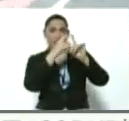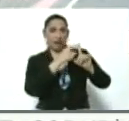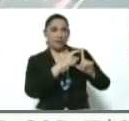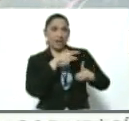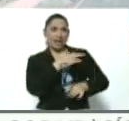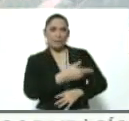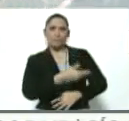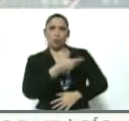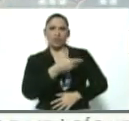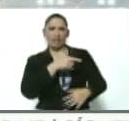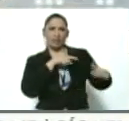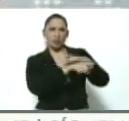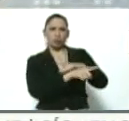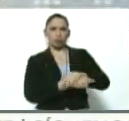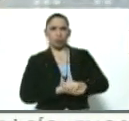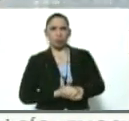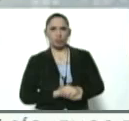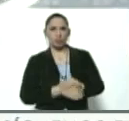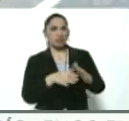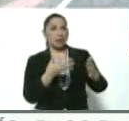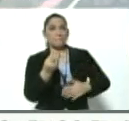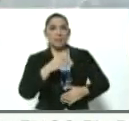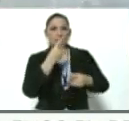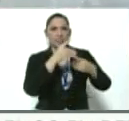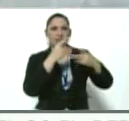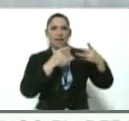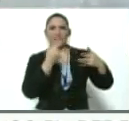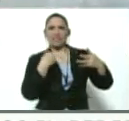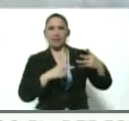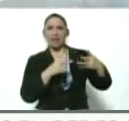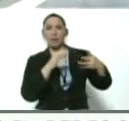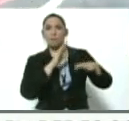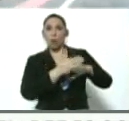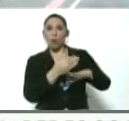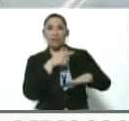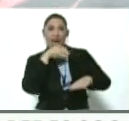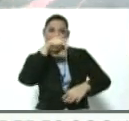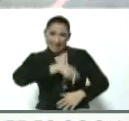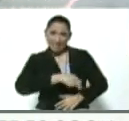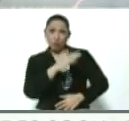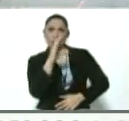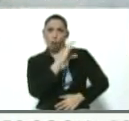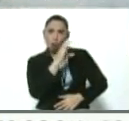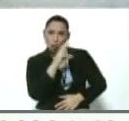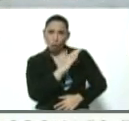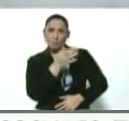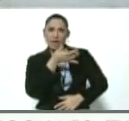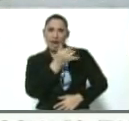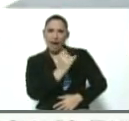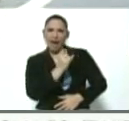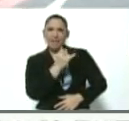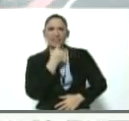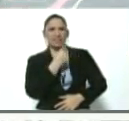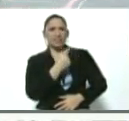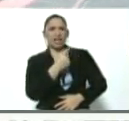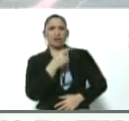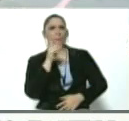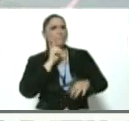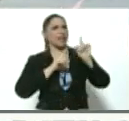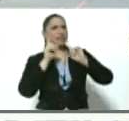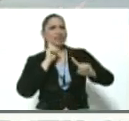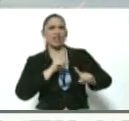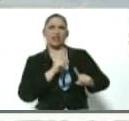clave en esta incursión. ¿Qué más detalles se tienen? Porque incluso aquí en Colombia estaban desmintiendo una parte muy